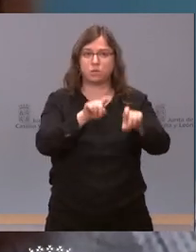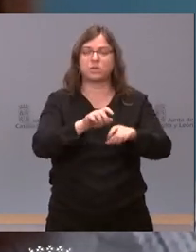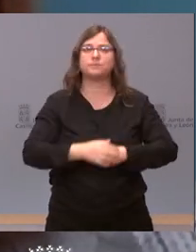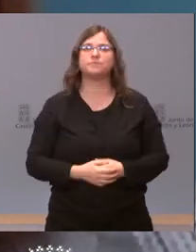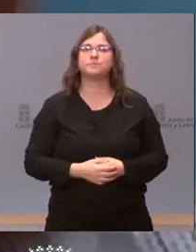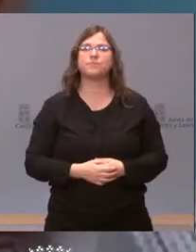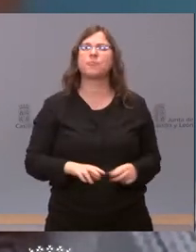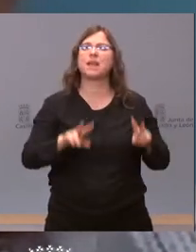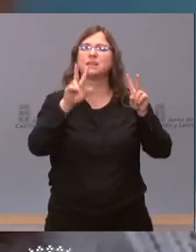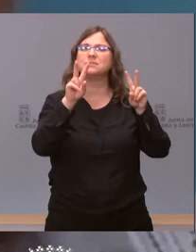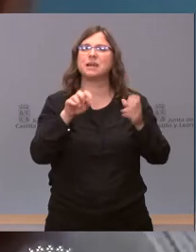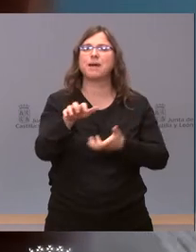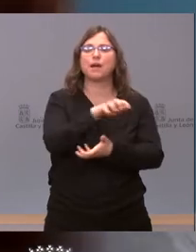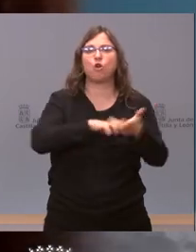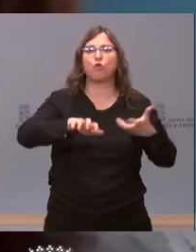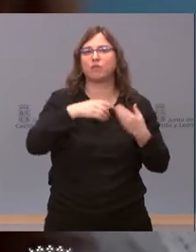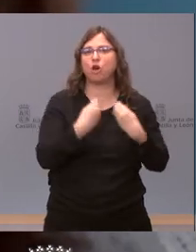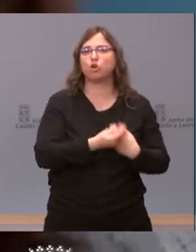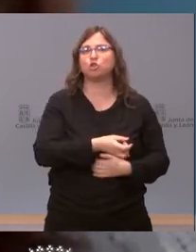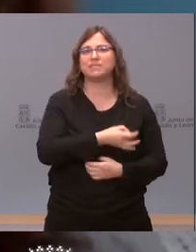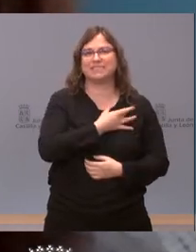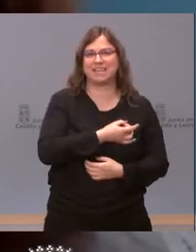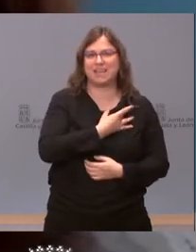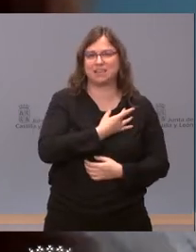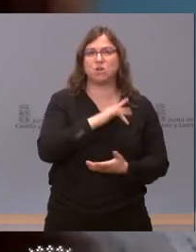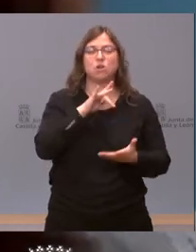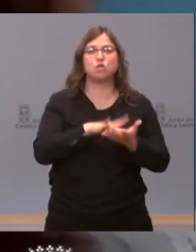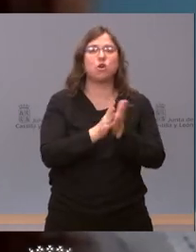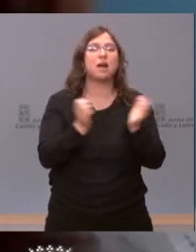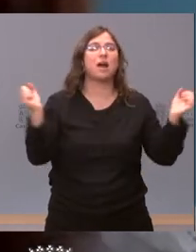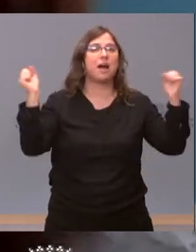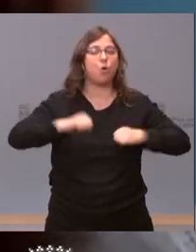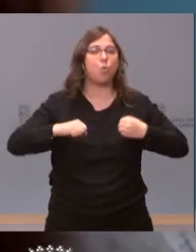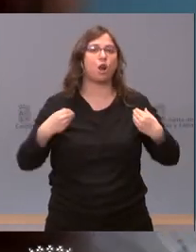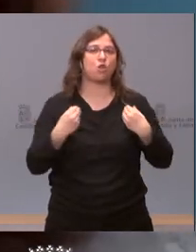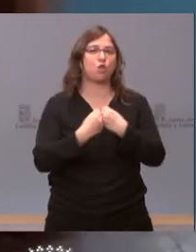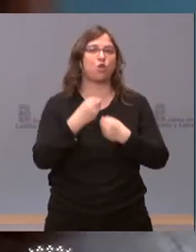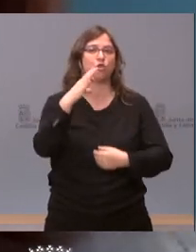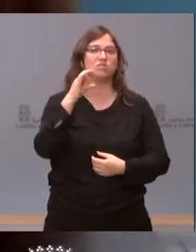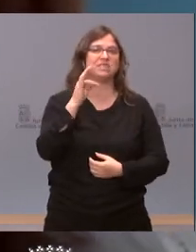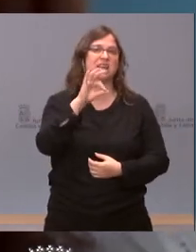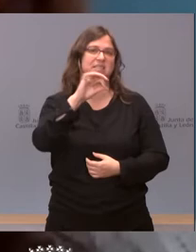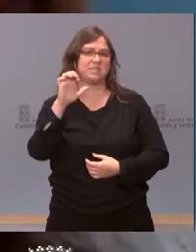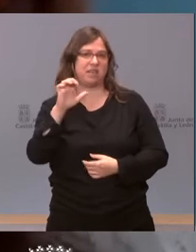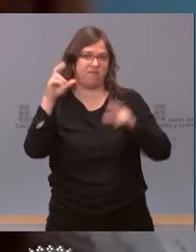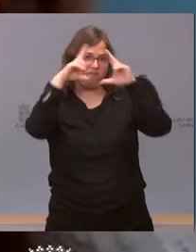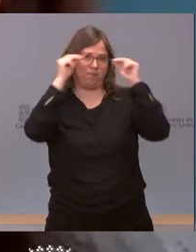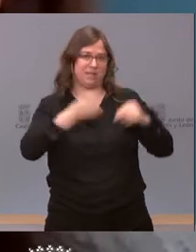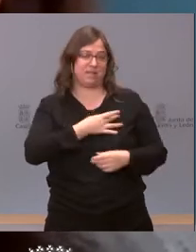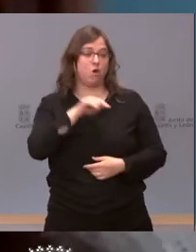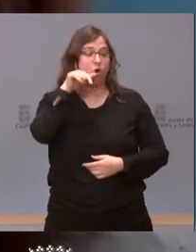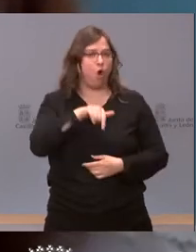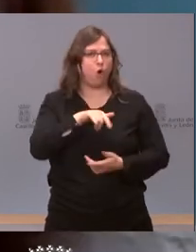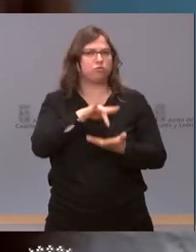sobre el conflicto con los sindicatos después del acuerdo alcanzado con Satxe. Hoy comisiones de SIF y UGT han convocado